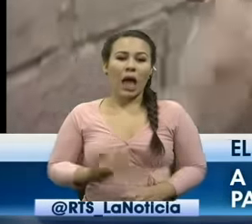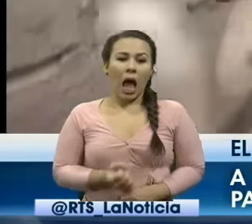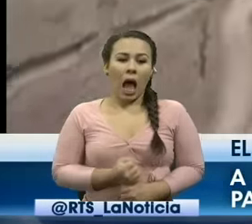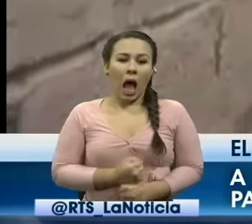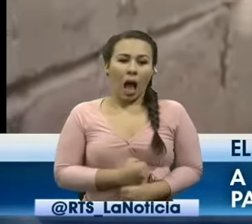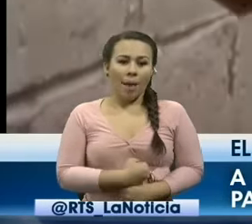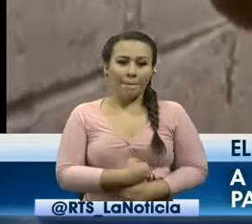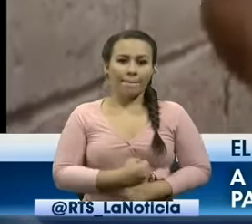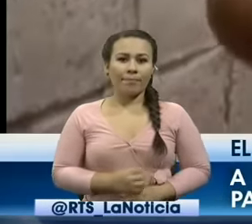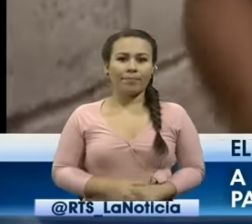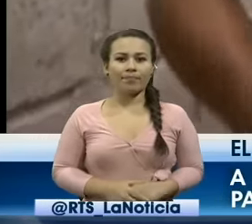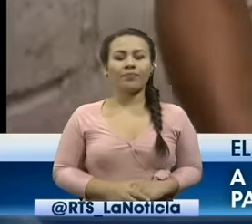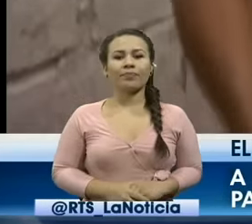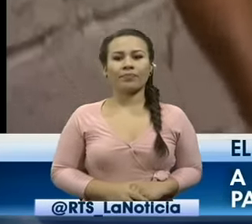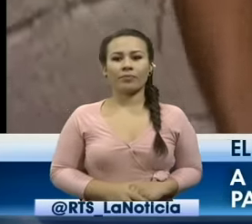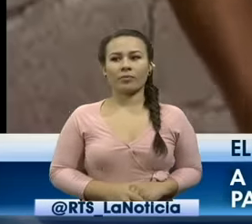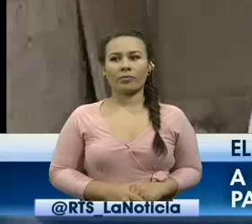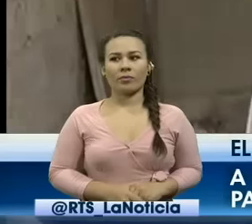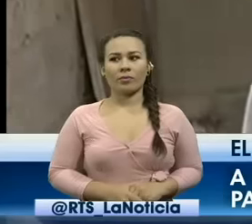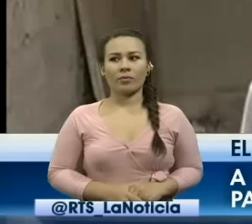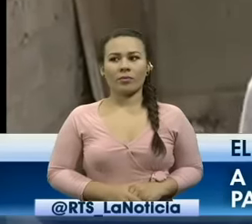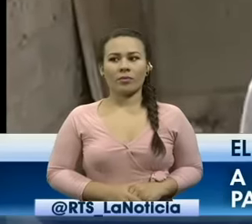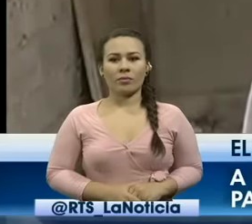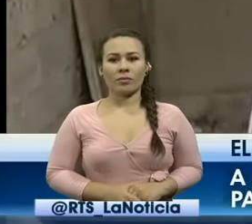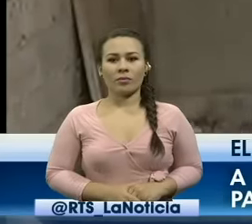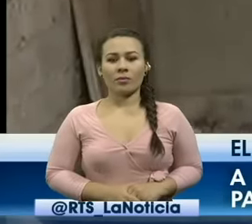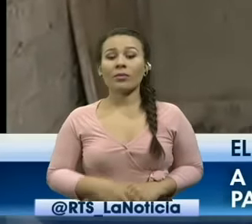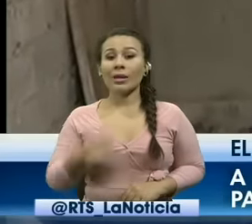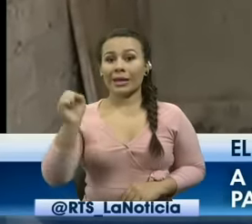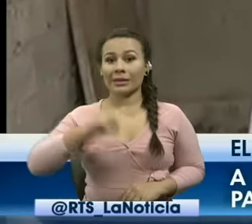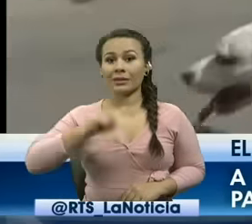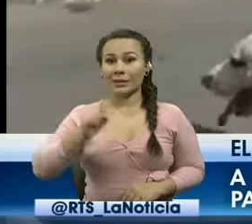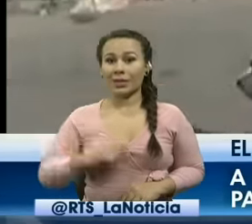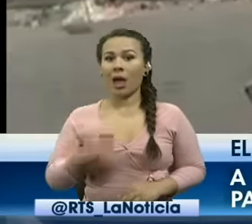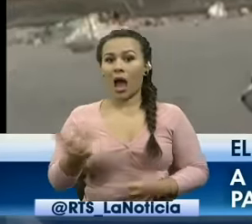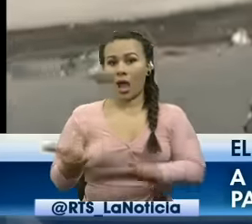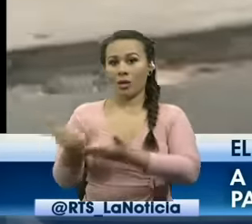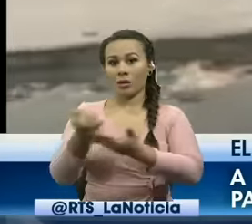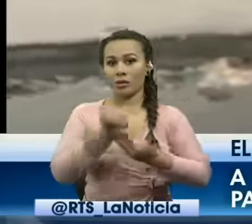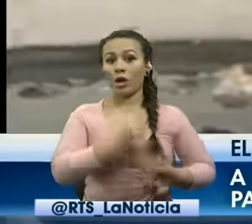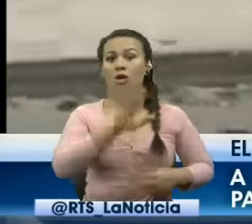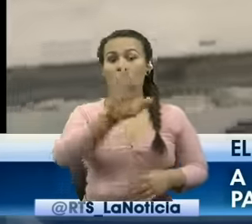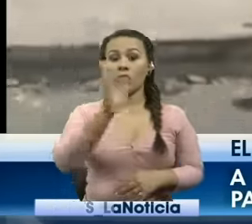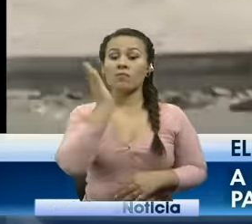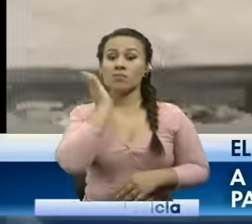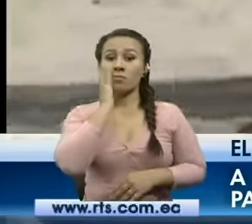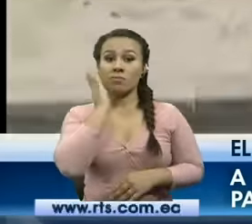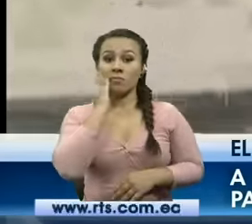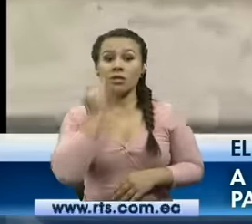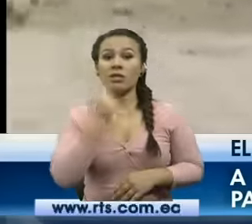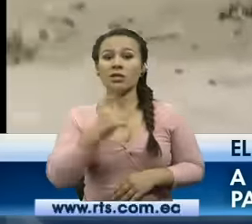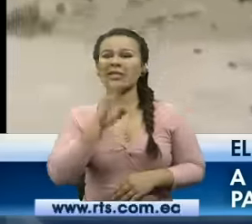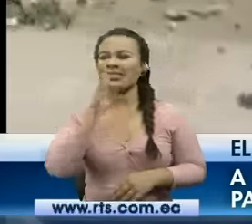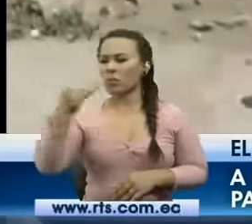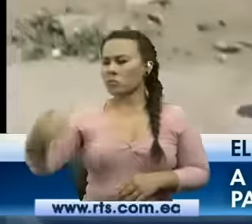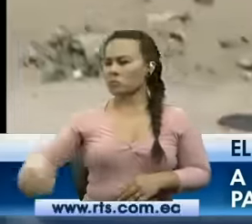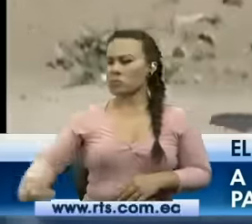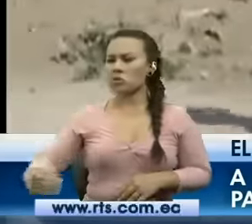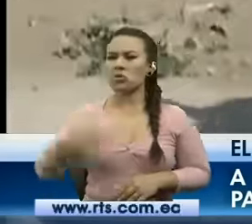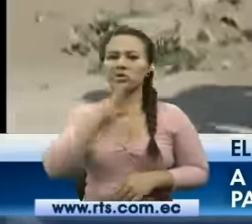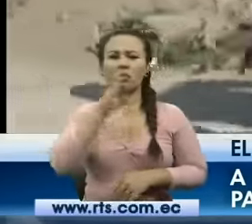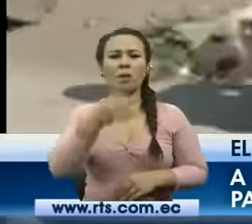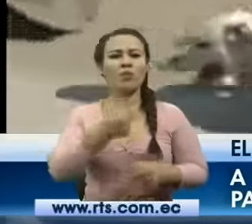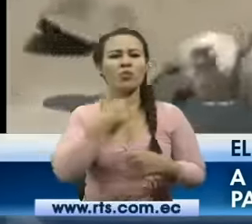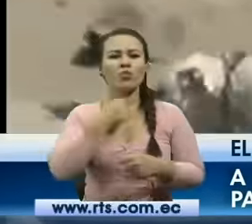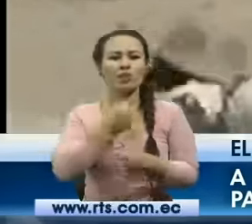no consigo para mí pero ellos son principales ellos necesitan de alguien que nos ayude su progenitora asegura que desde muy pequeño él mostró